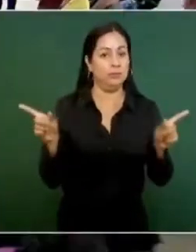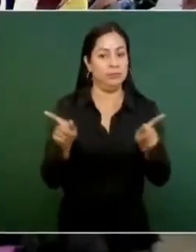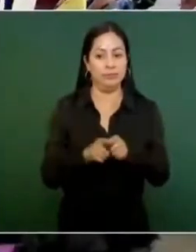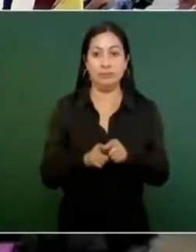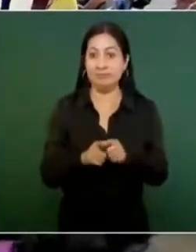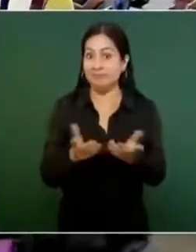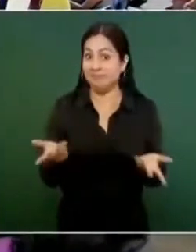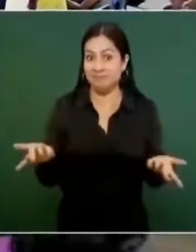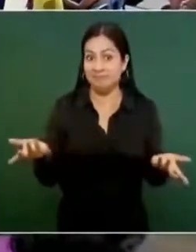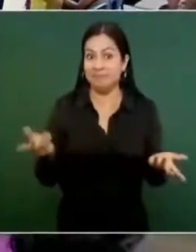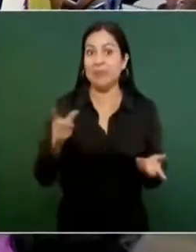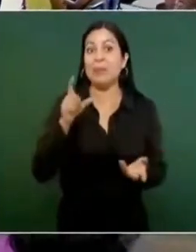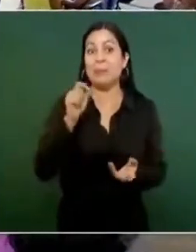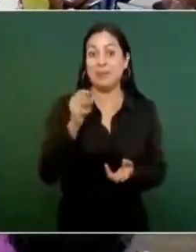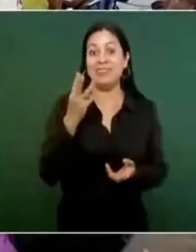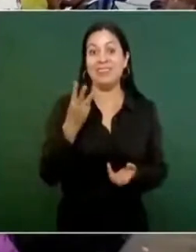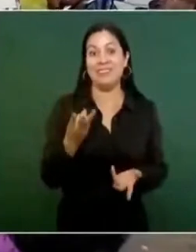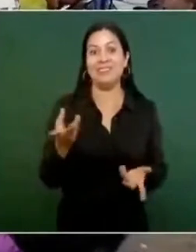En el